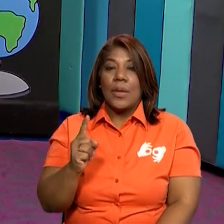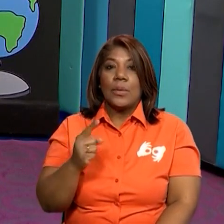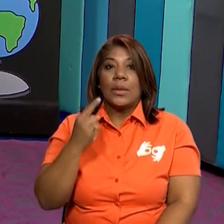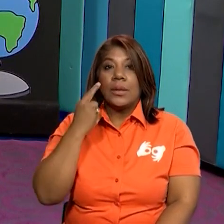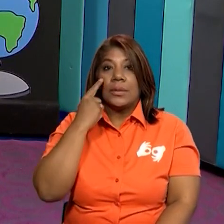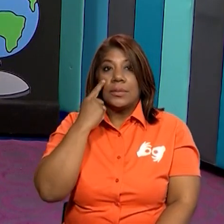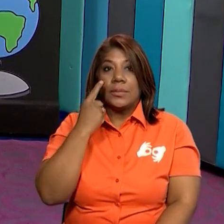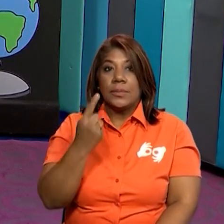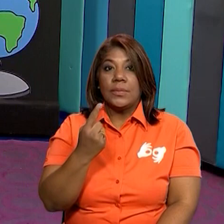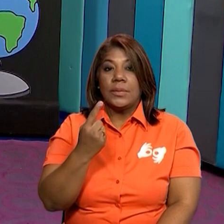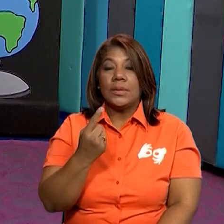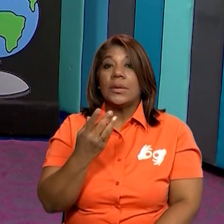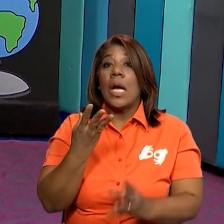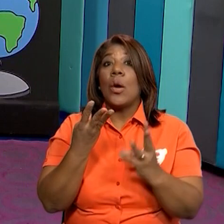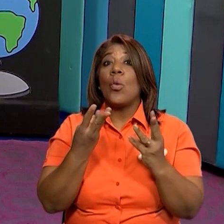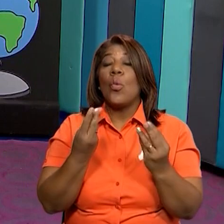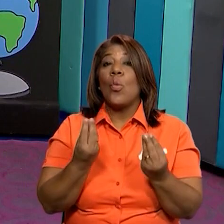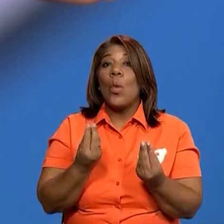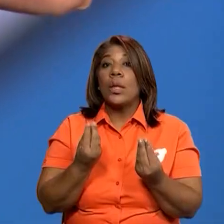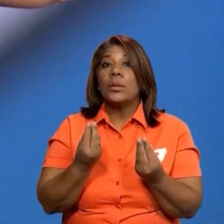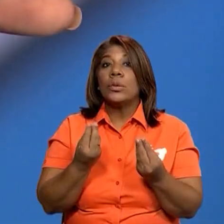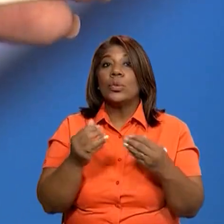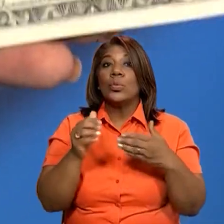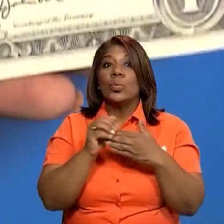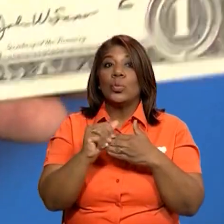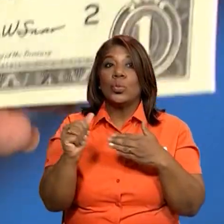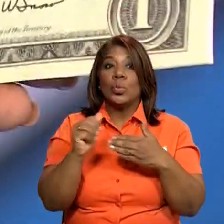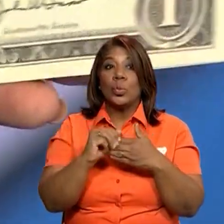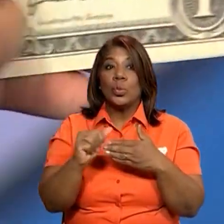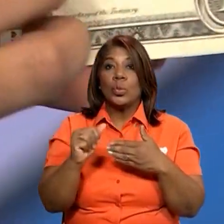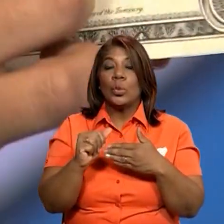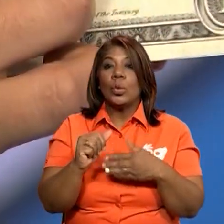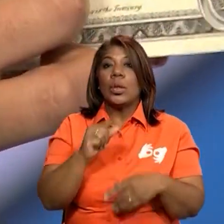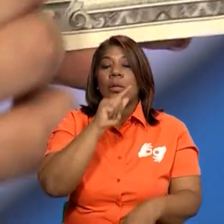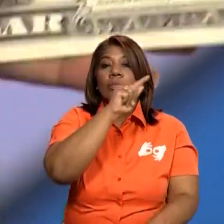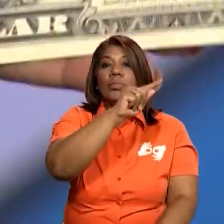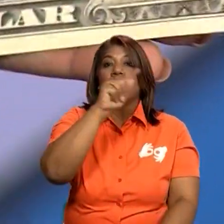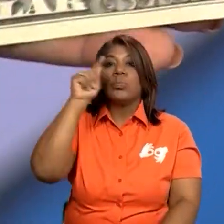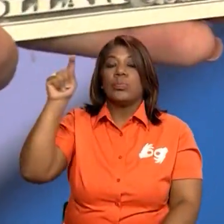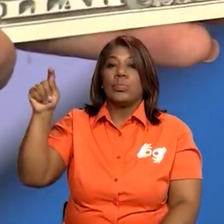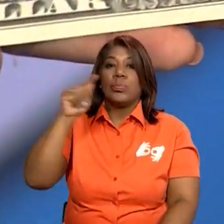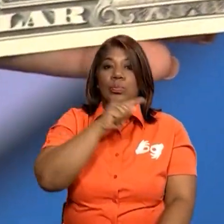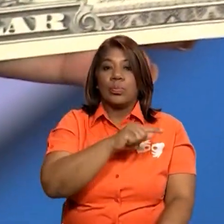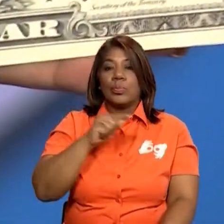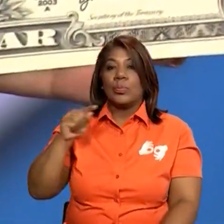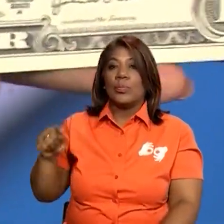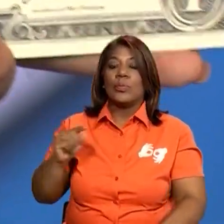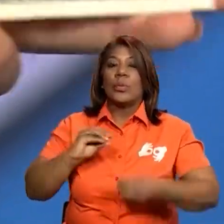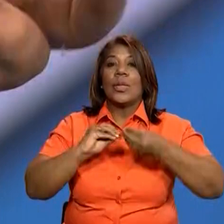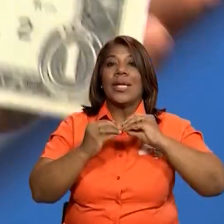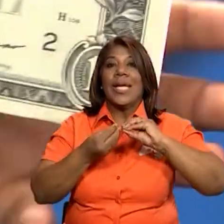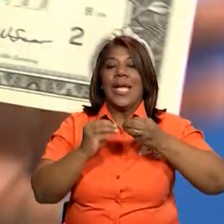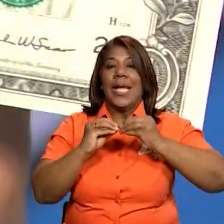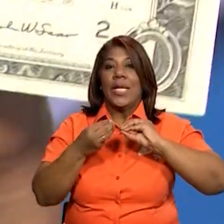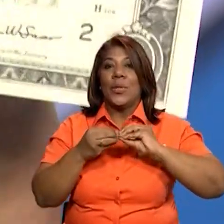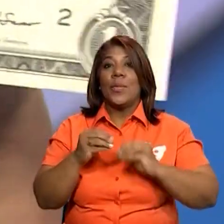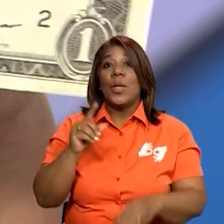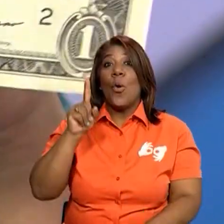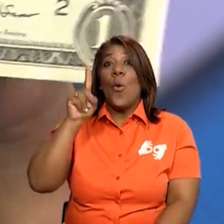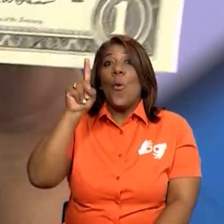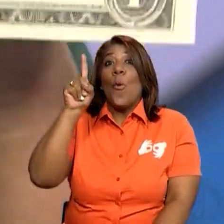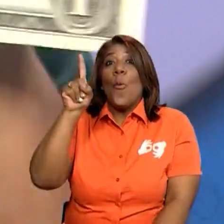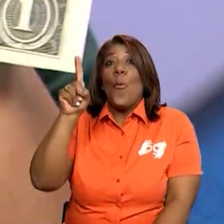Podemos saber cuánto vale porque en sus extremos tienen números. A ver, ¿qué número